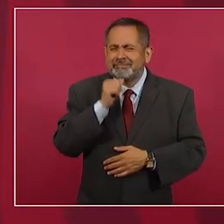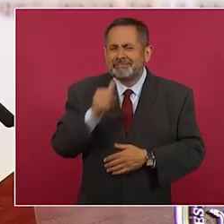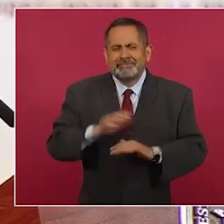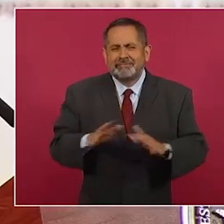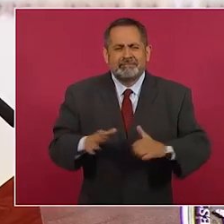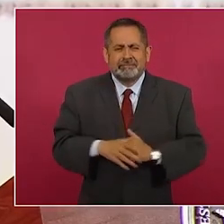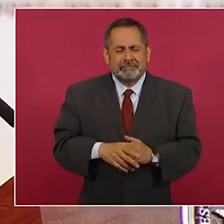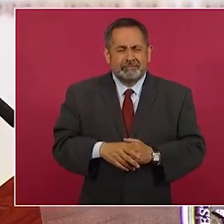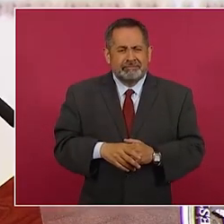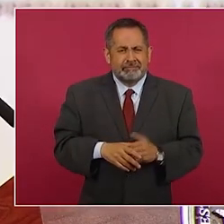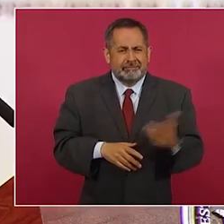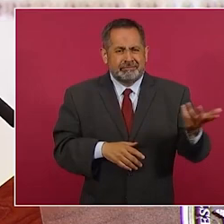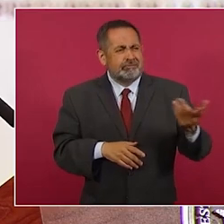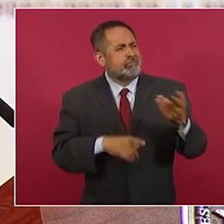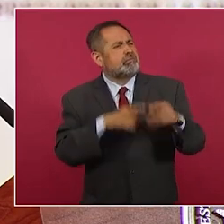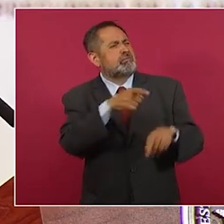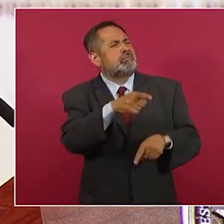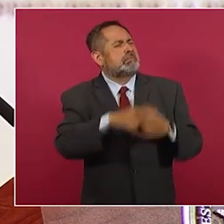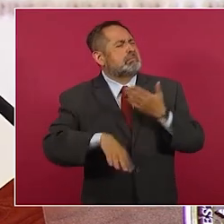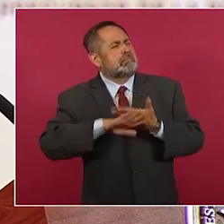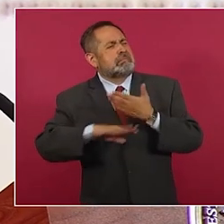molesta mucho Lore de Mola